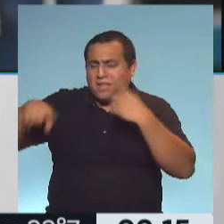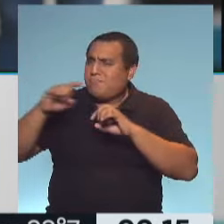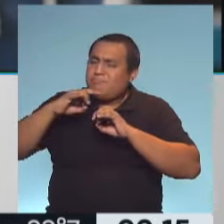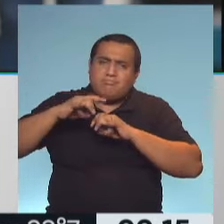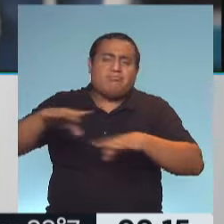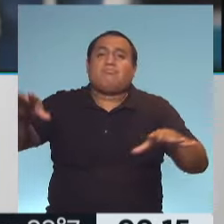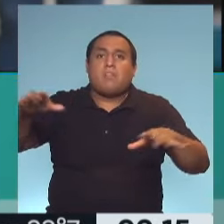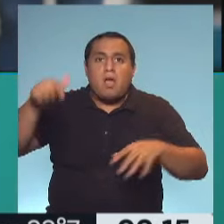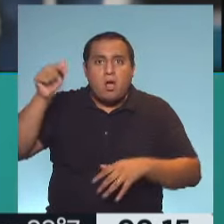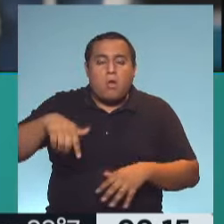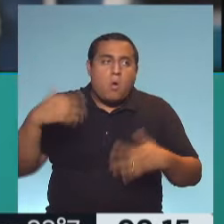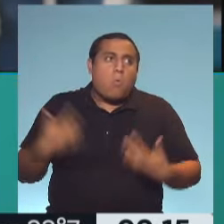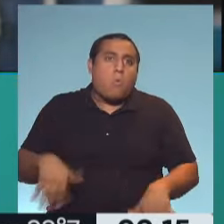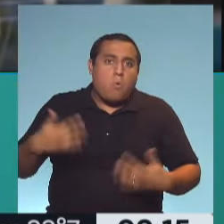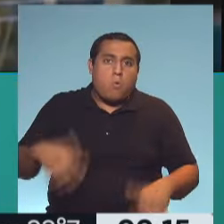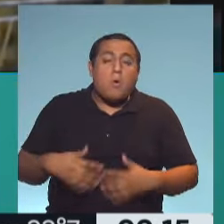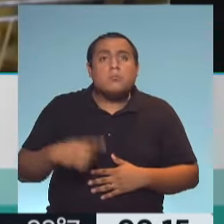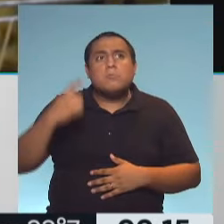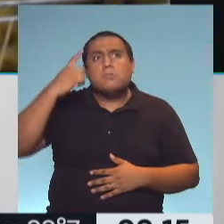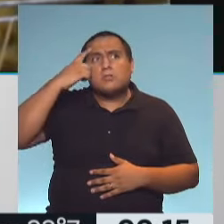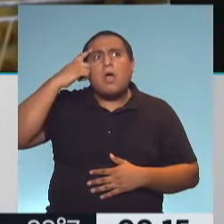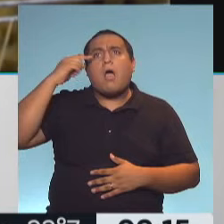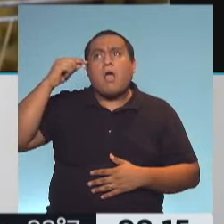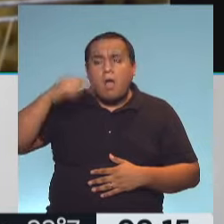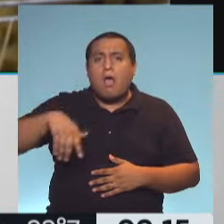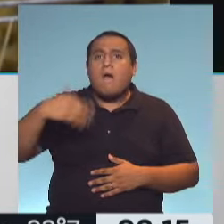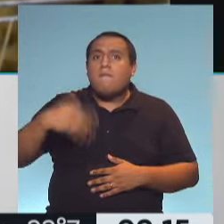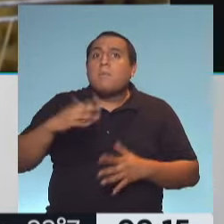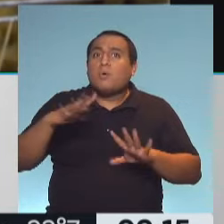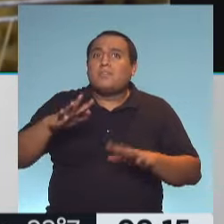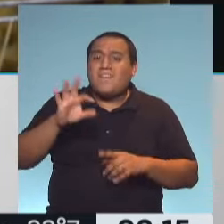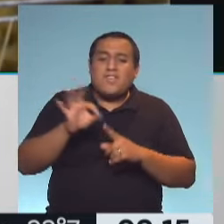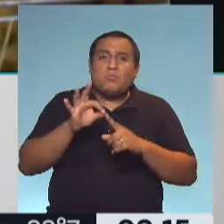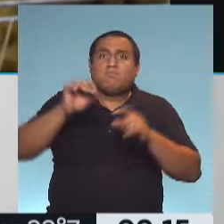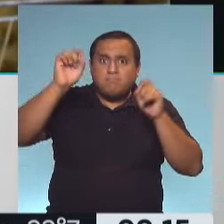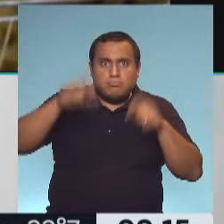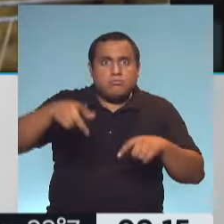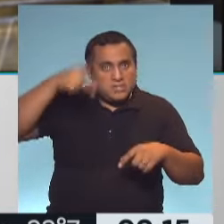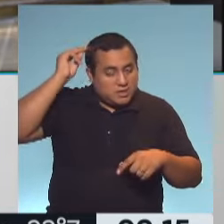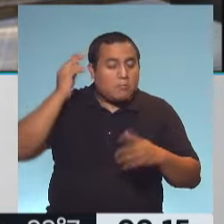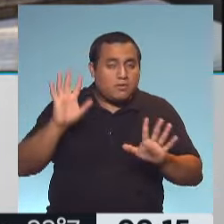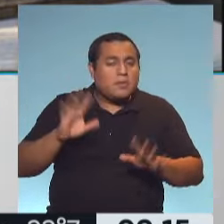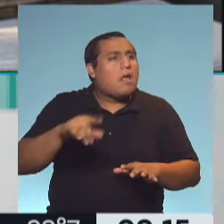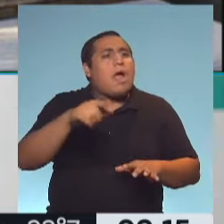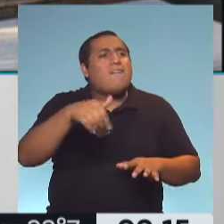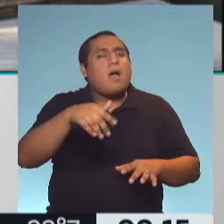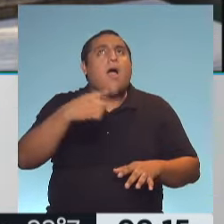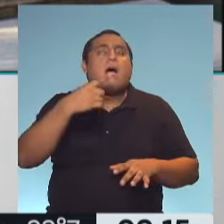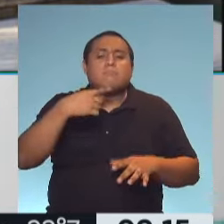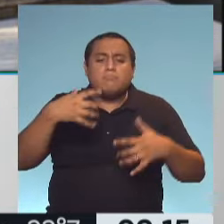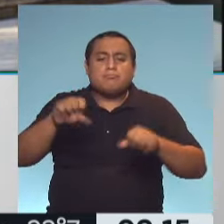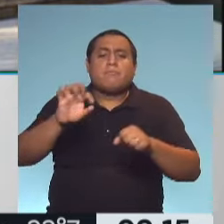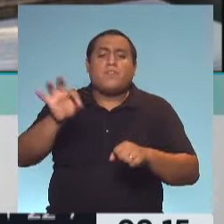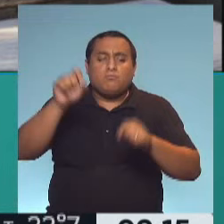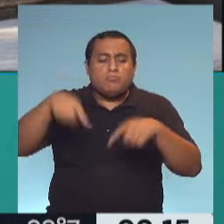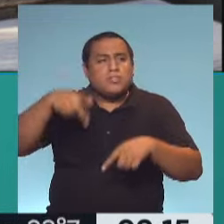que se suma a la hipótesis que podríamos estar ante la presencia de una cepa chilena. Y eso se va a saber en cuánto aproximadamente los estudios